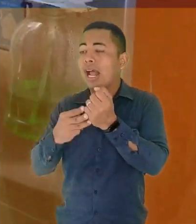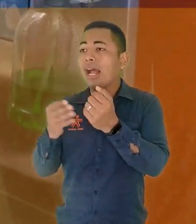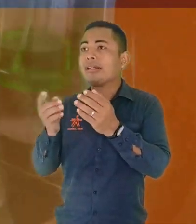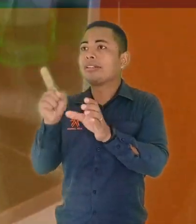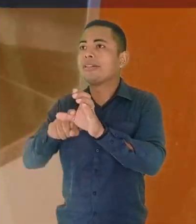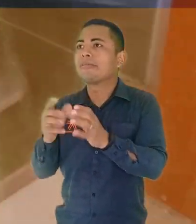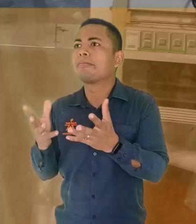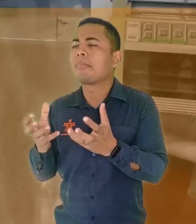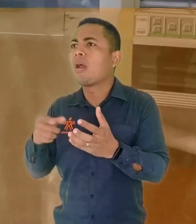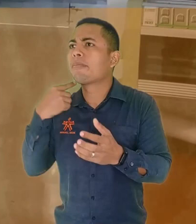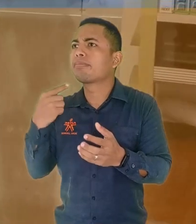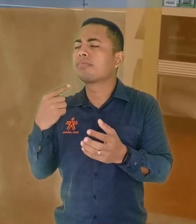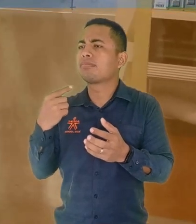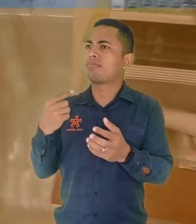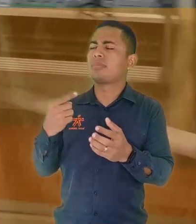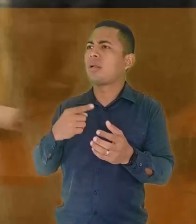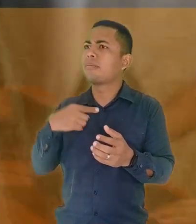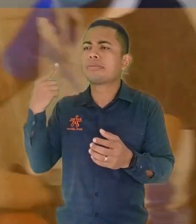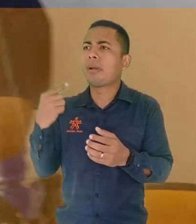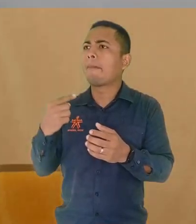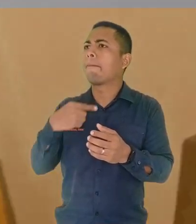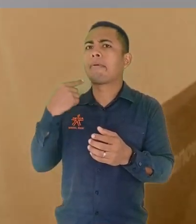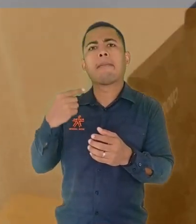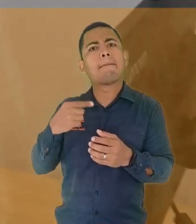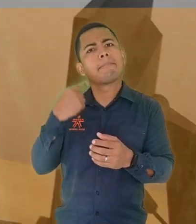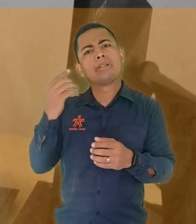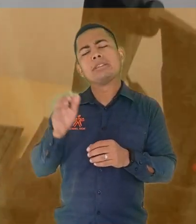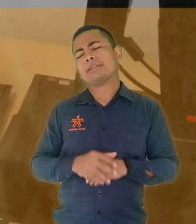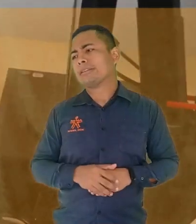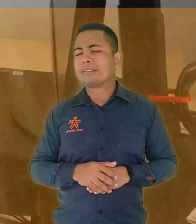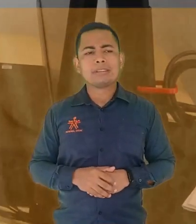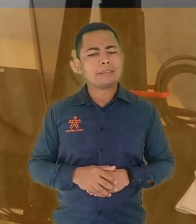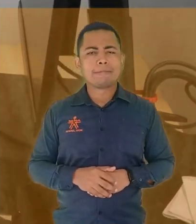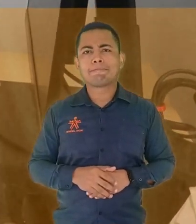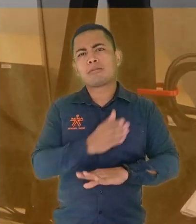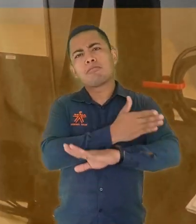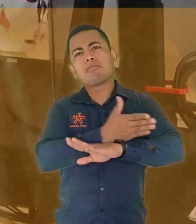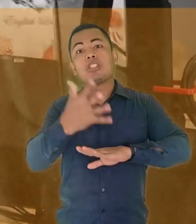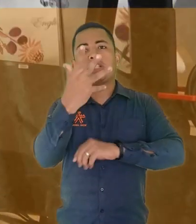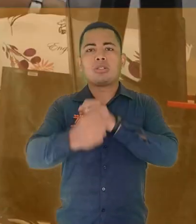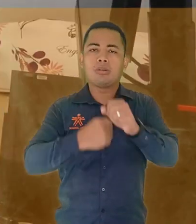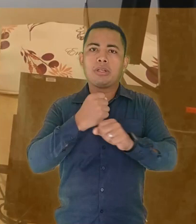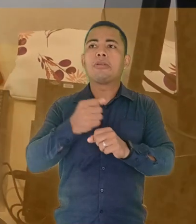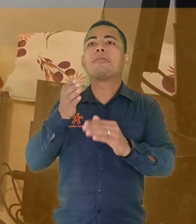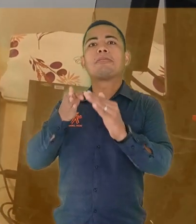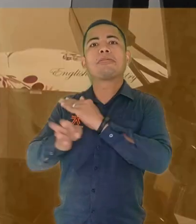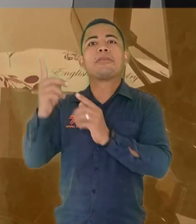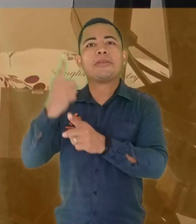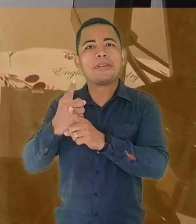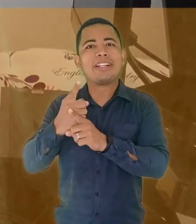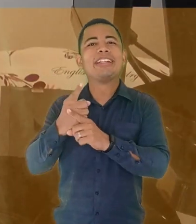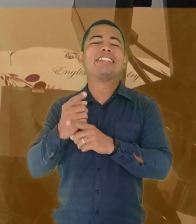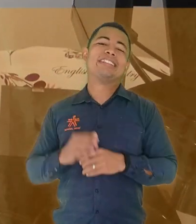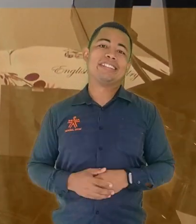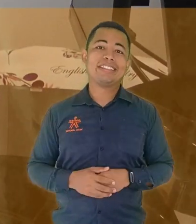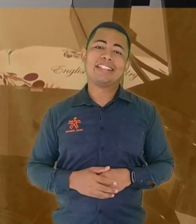inscribí en todas las convocatorias que el SENA daba en disponibilidad. Nunca pasaba, duraron como 5 años para poder pasar a esta